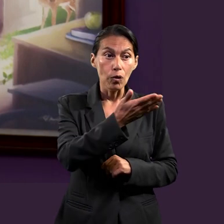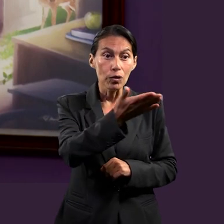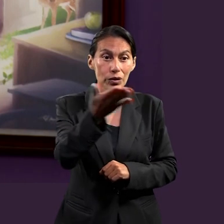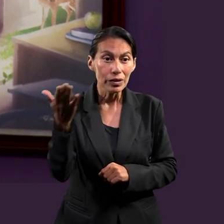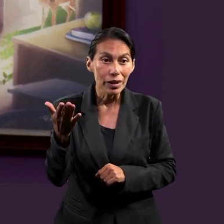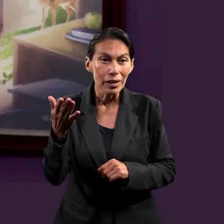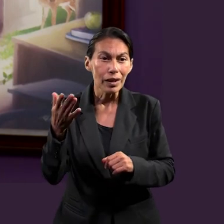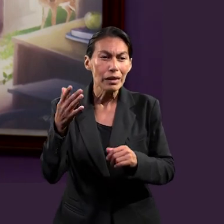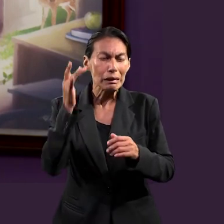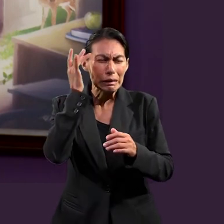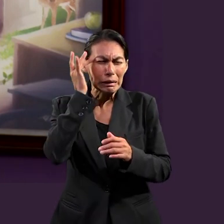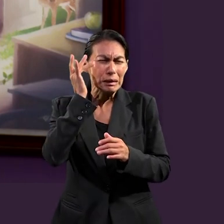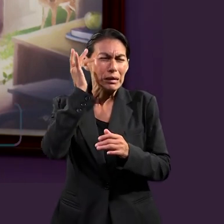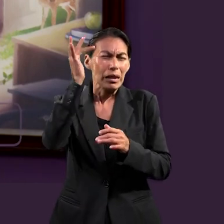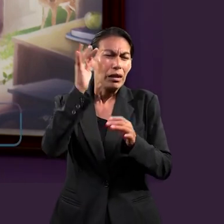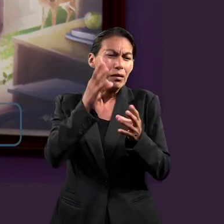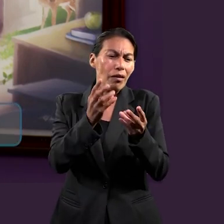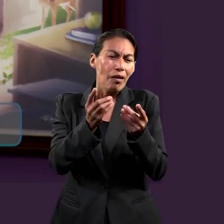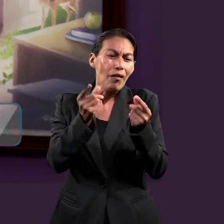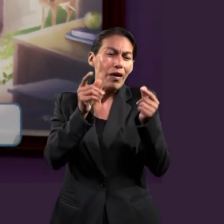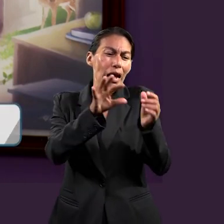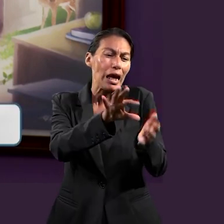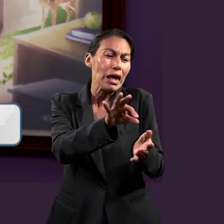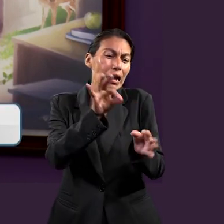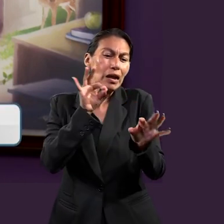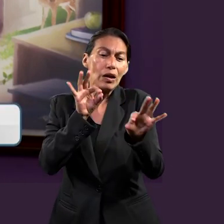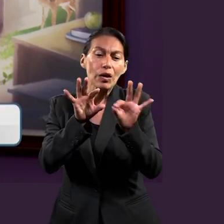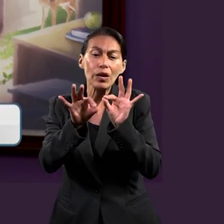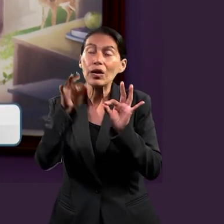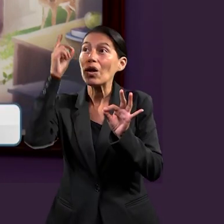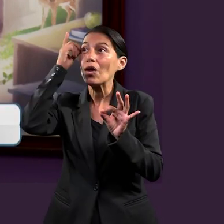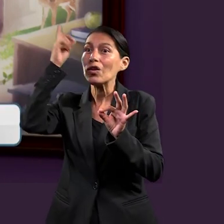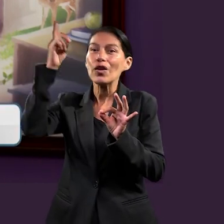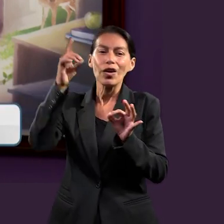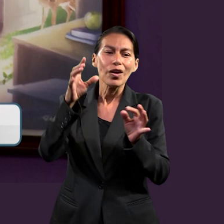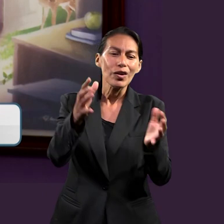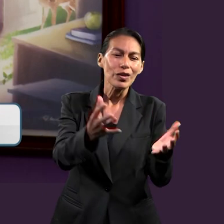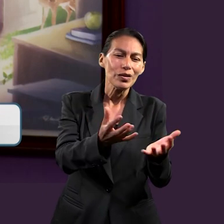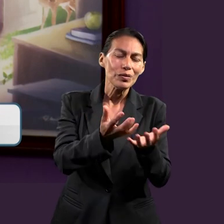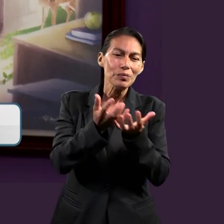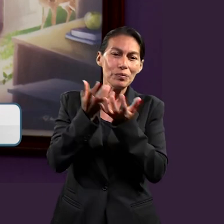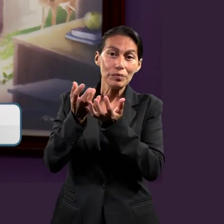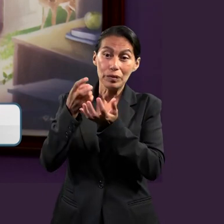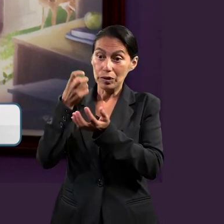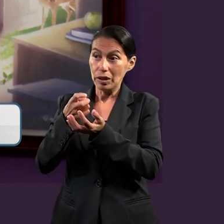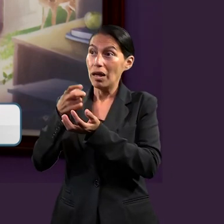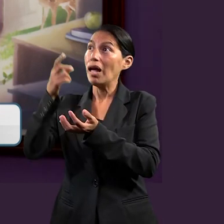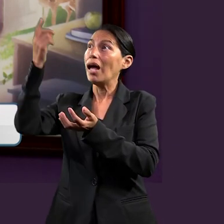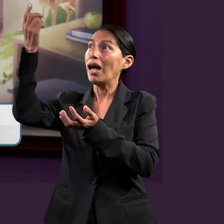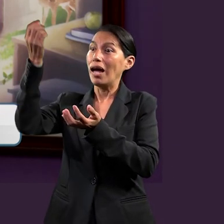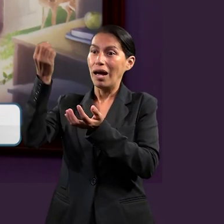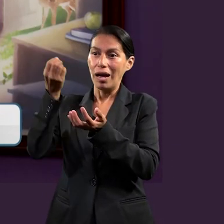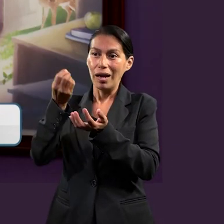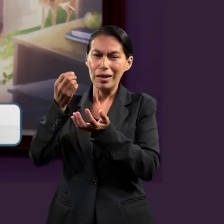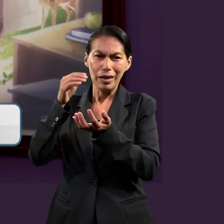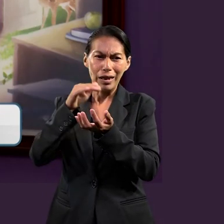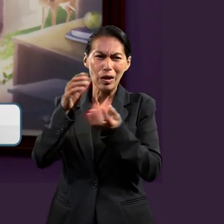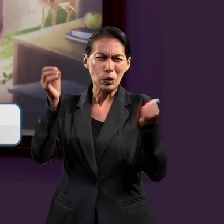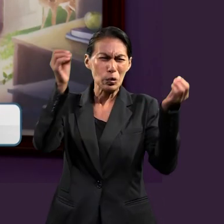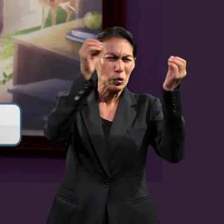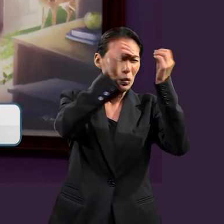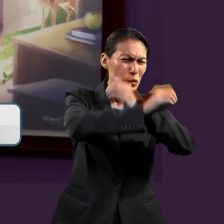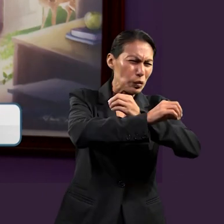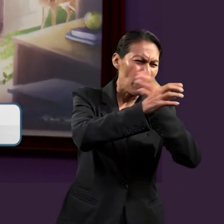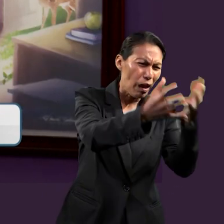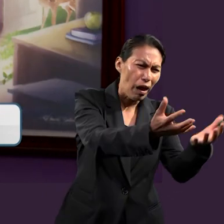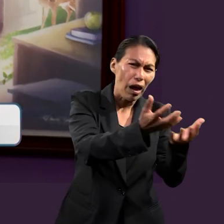Aquí Pedro menciona, pero vosotros sois linaje escogido, real sacerdocio, nación santa, pueblo adquirido por Dios, para